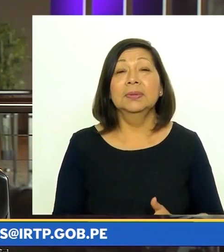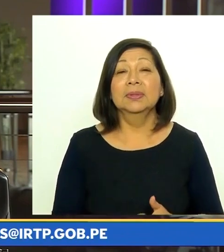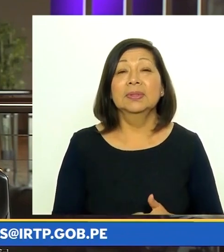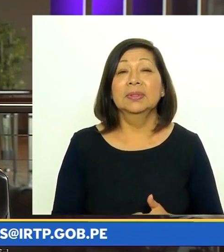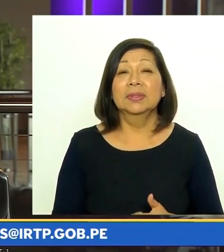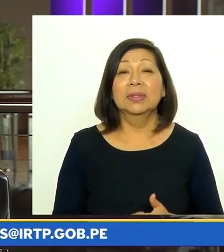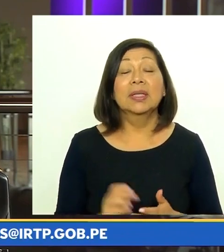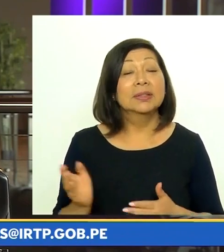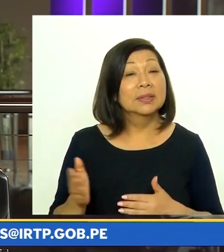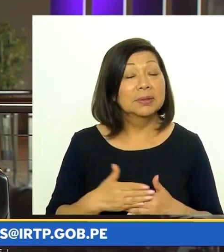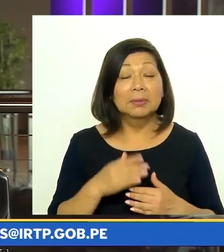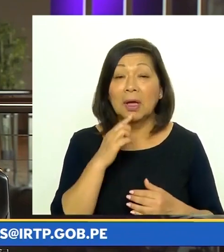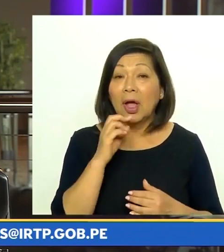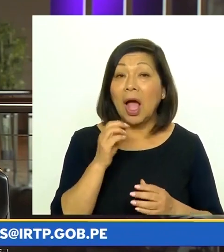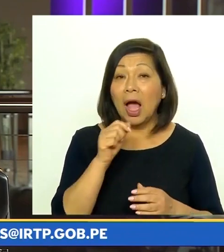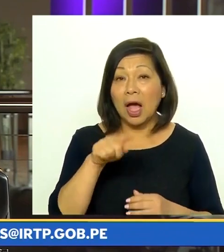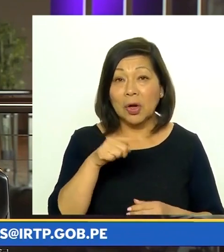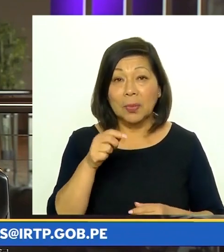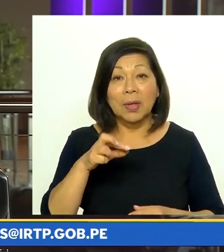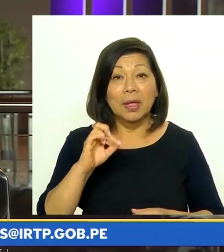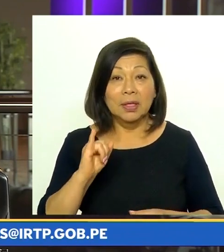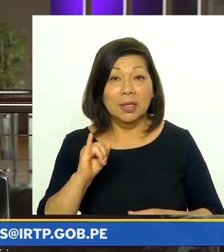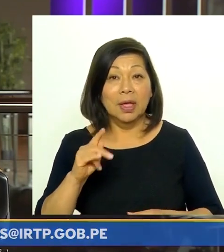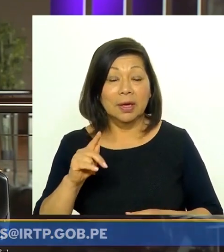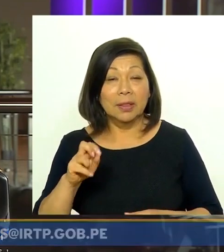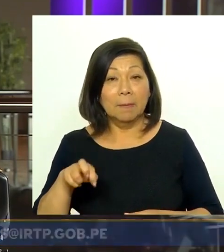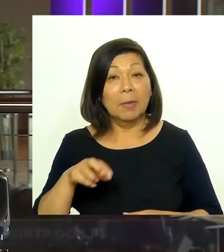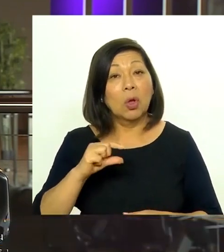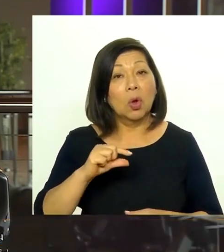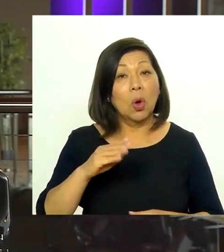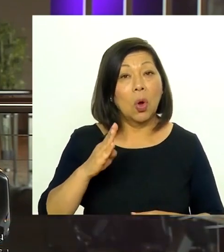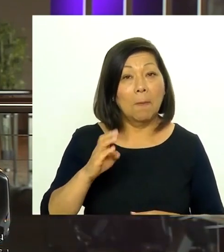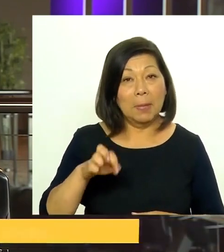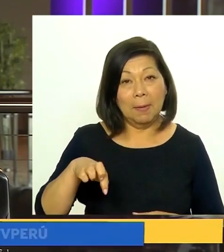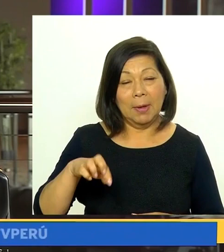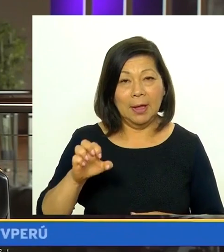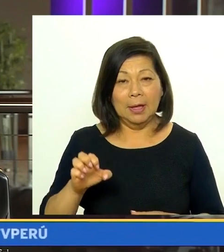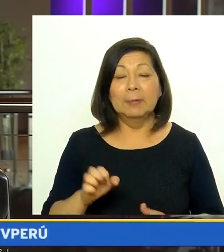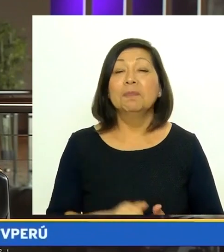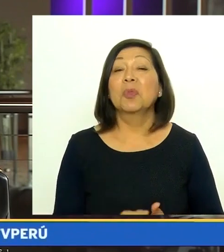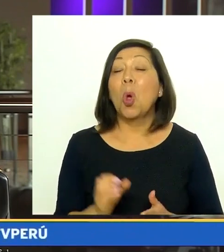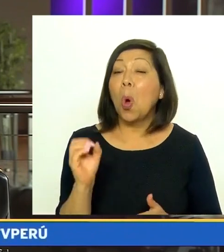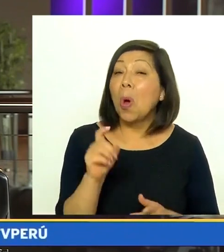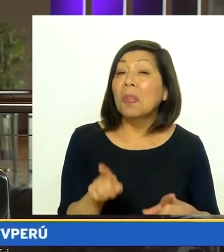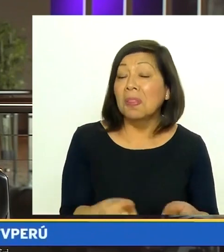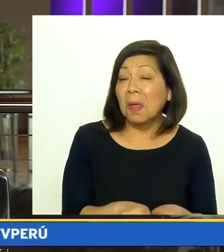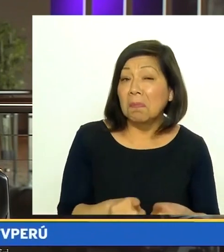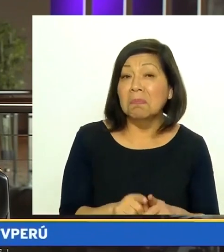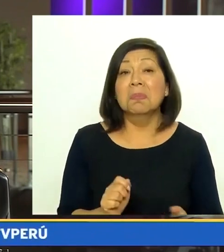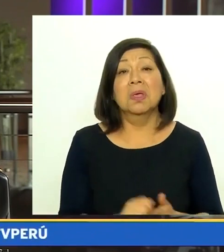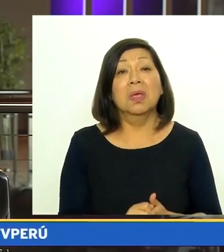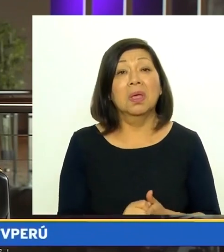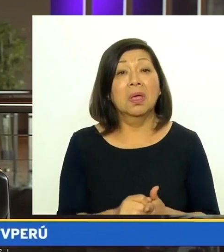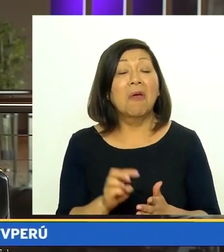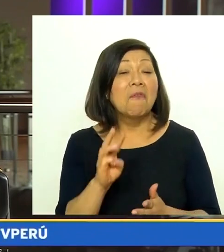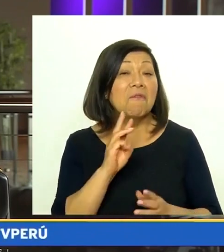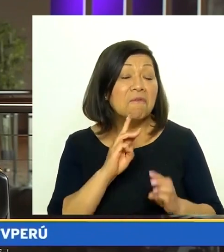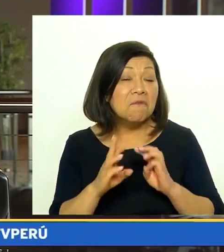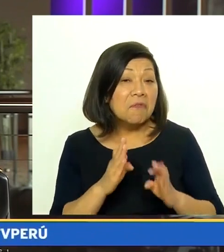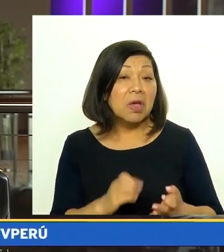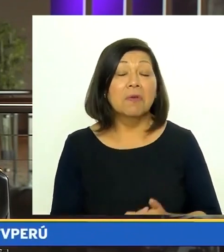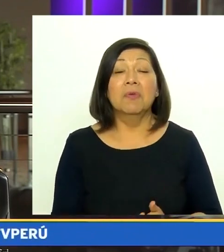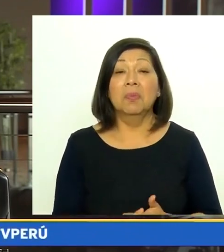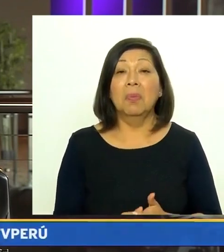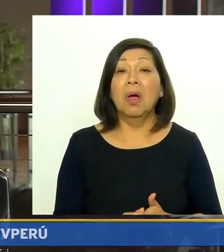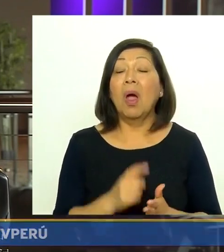electrónico del programa sinbarreras arroba irtp.gov.pe o también pueden visitar nuestra página de